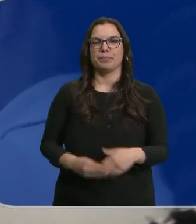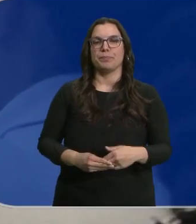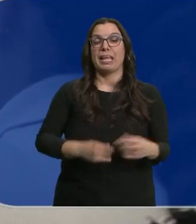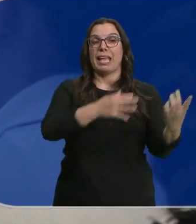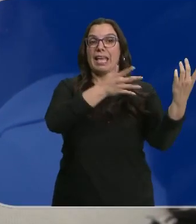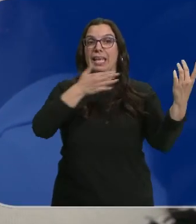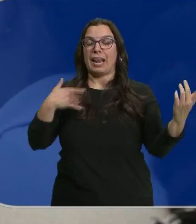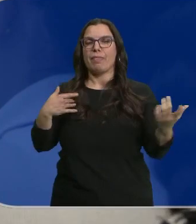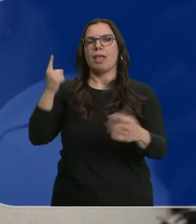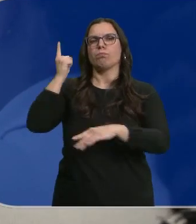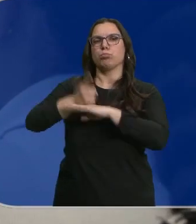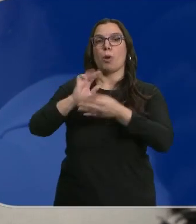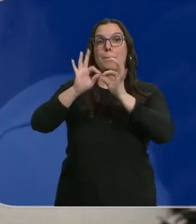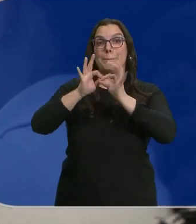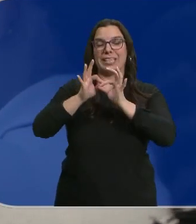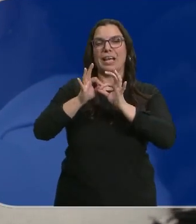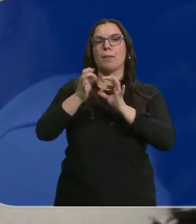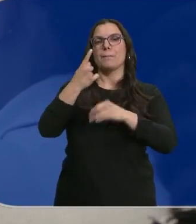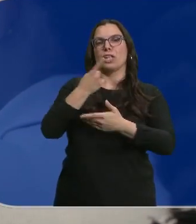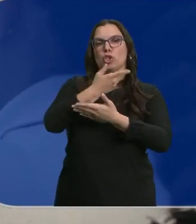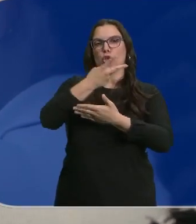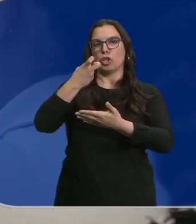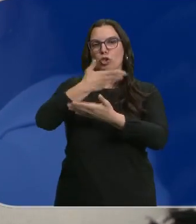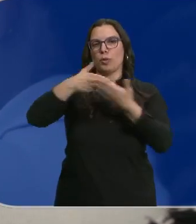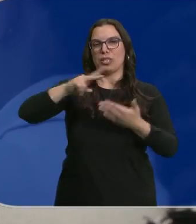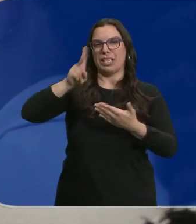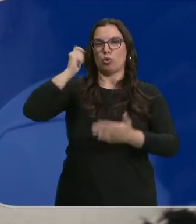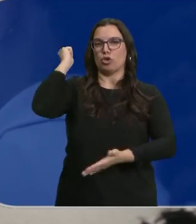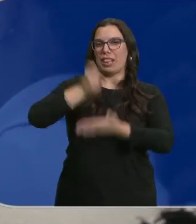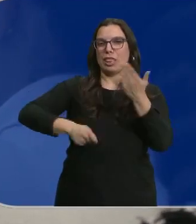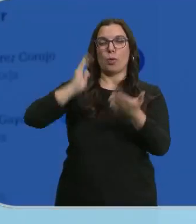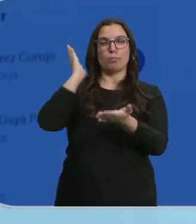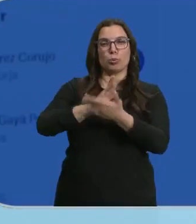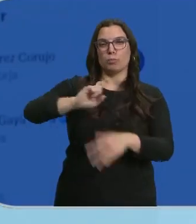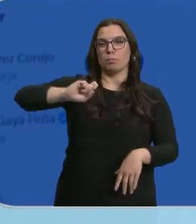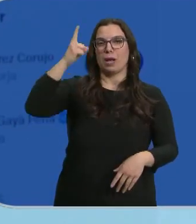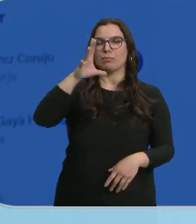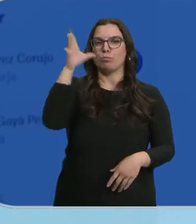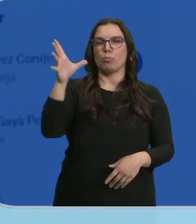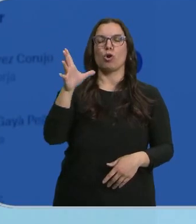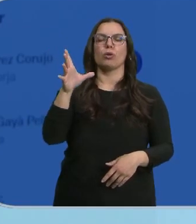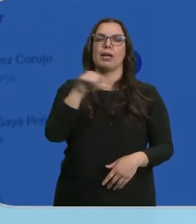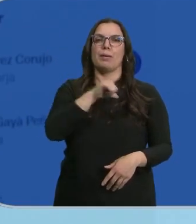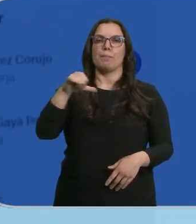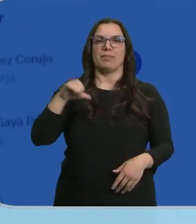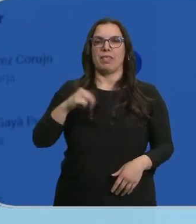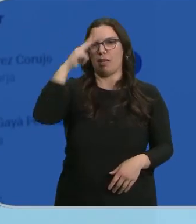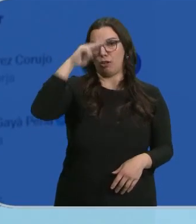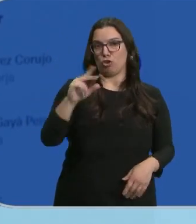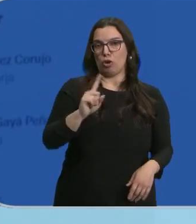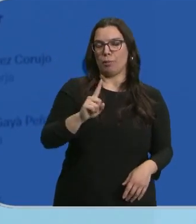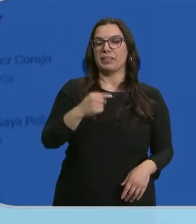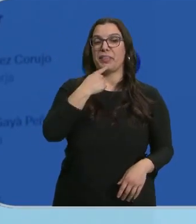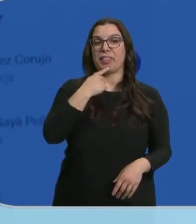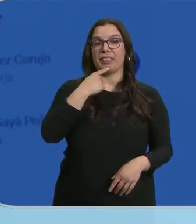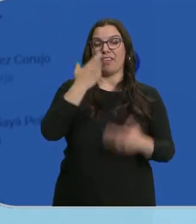Irlanda ha impuesto a Meta una multa de 1.200 millones de euros. Se trata de la mayor sanción europea por infracción de la privacidad. El organismo acusa a